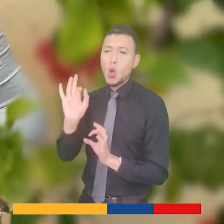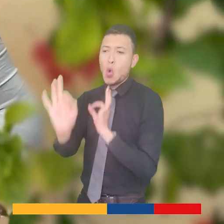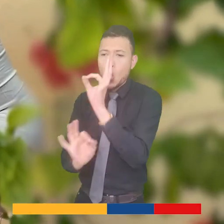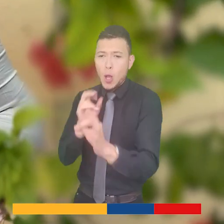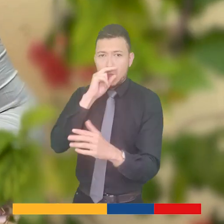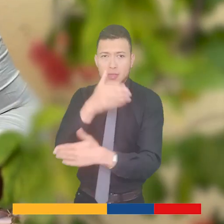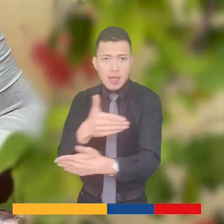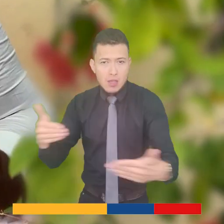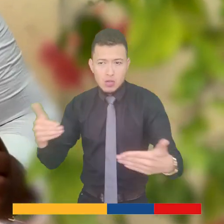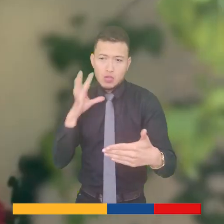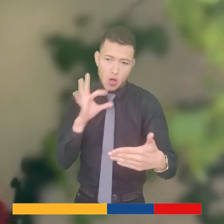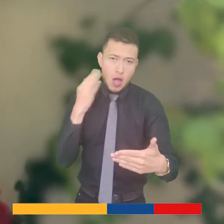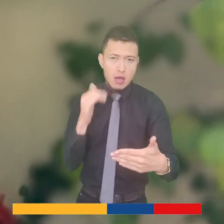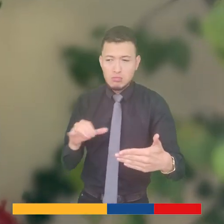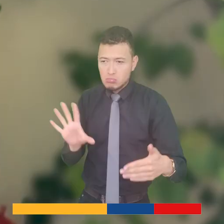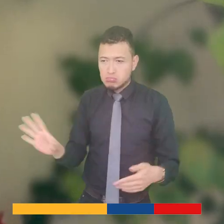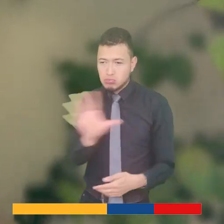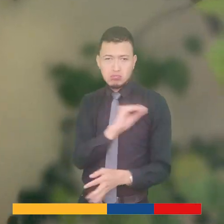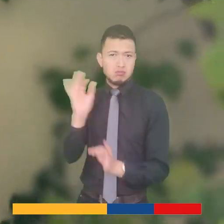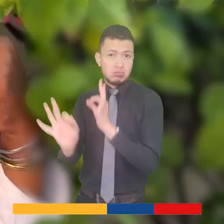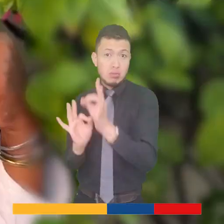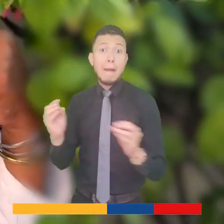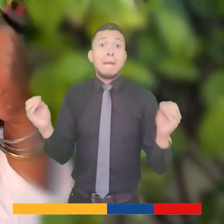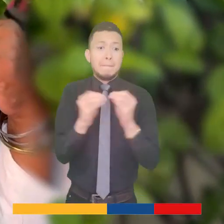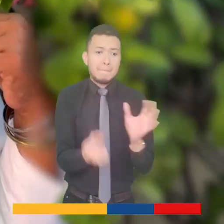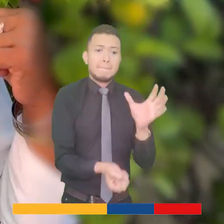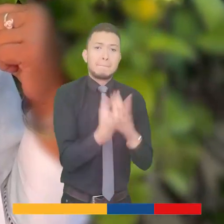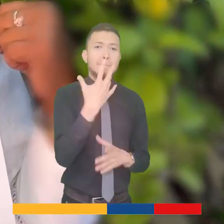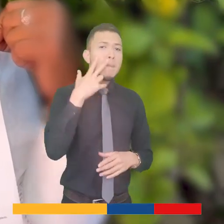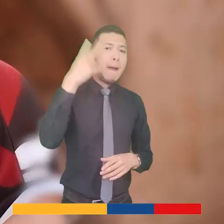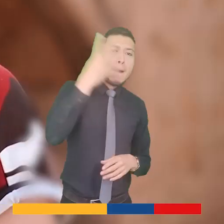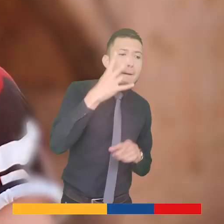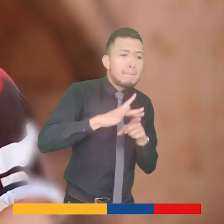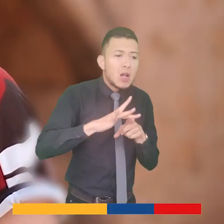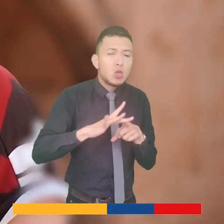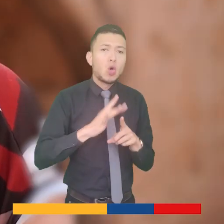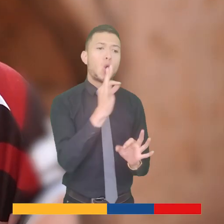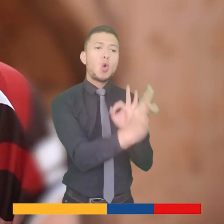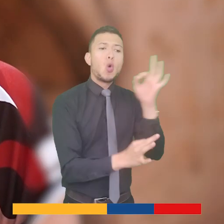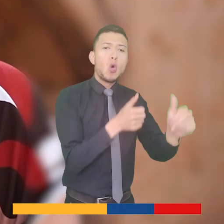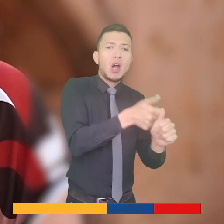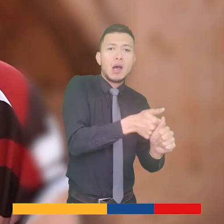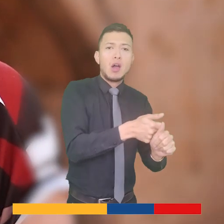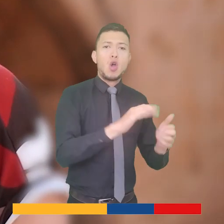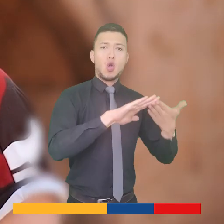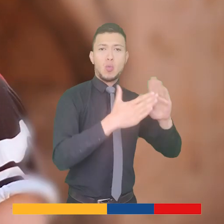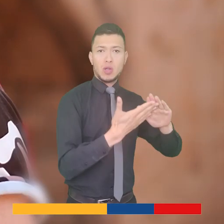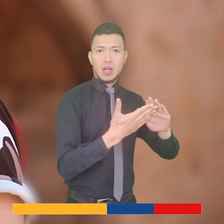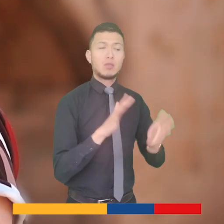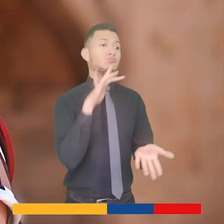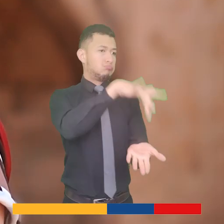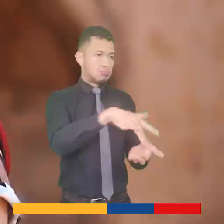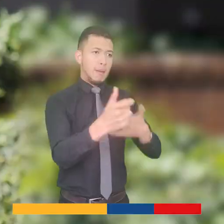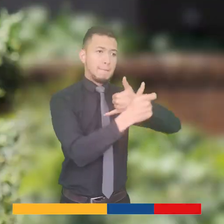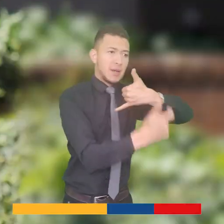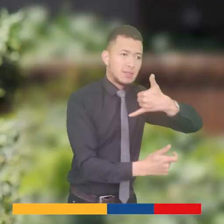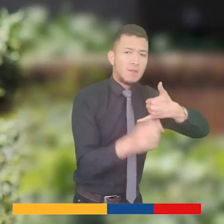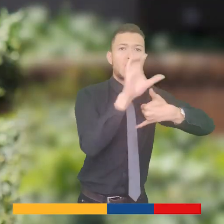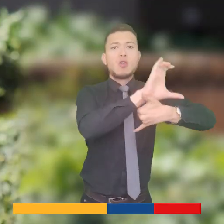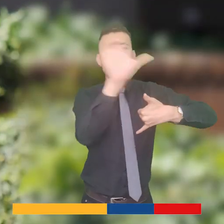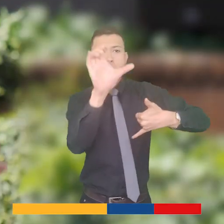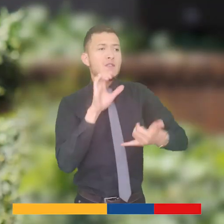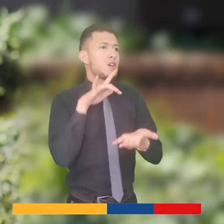psicología, gestión cultural y cuidado de niños y niñas. Además, creamos un piloto de cuidado comunitario.